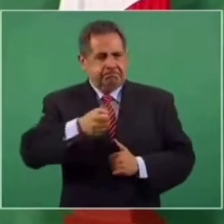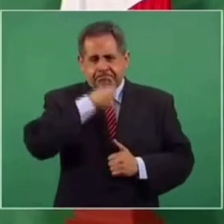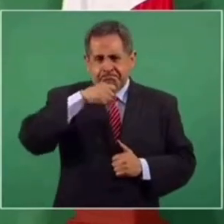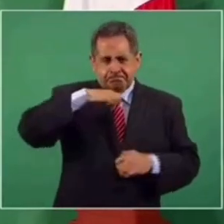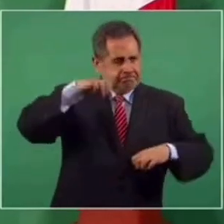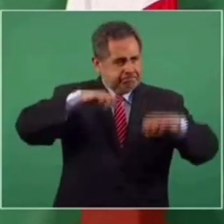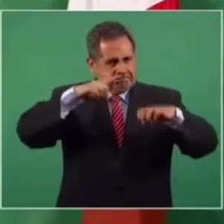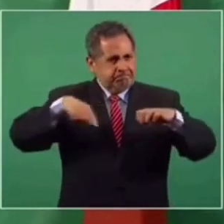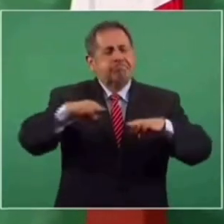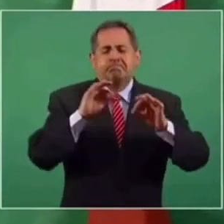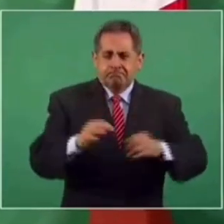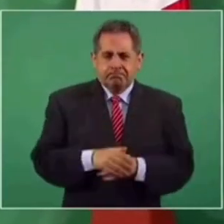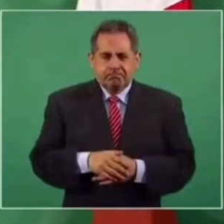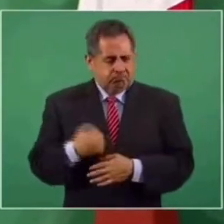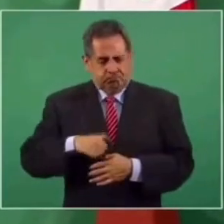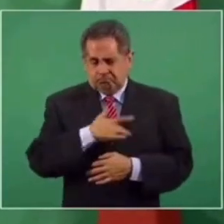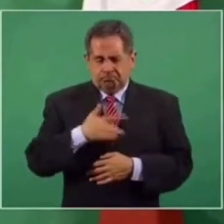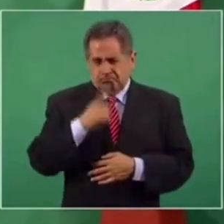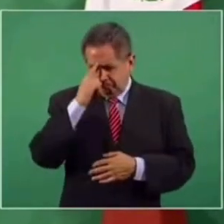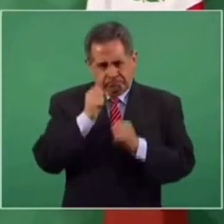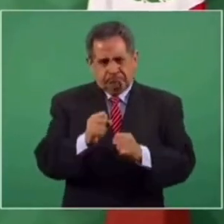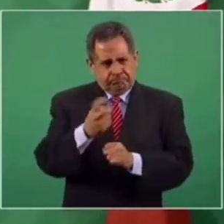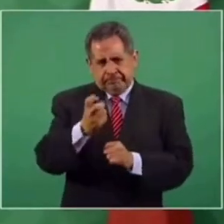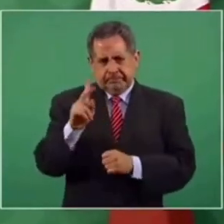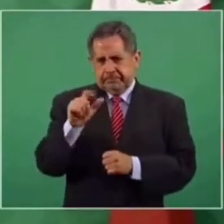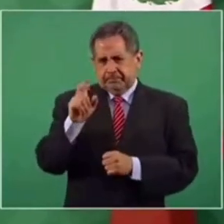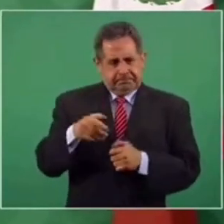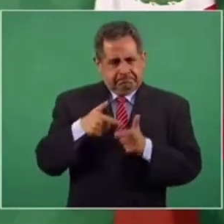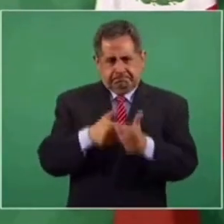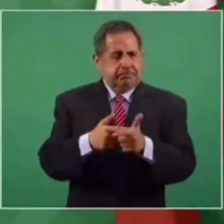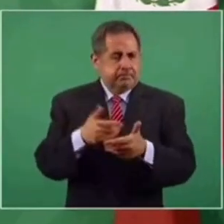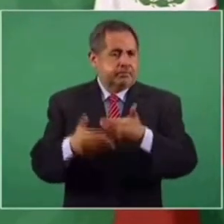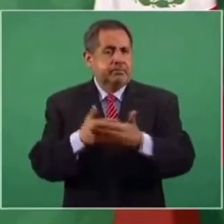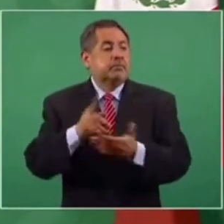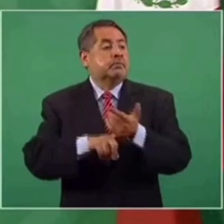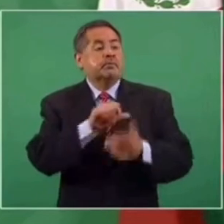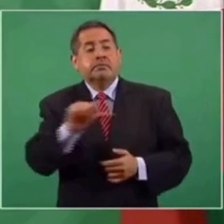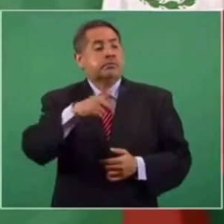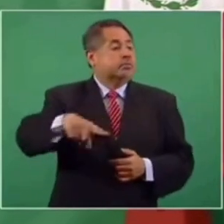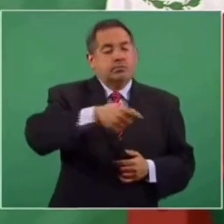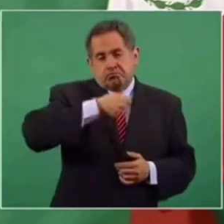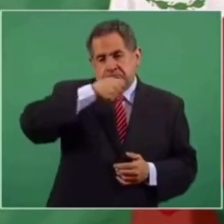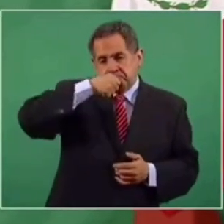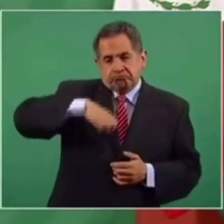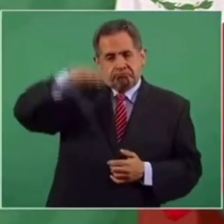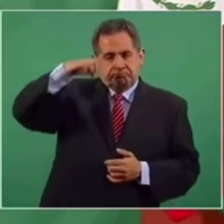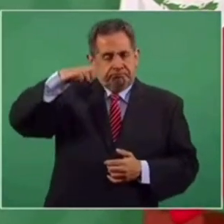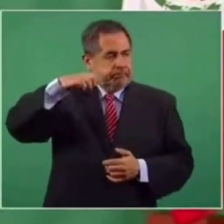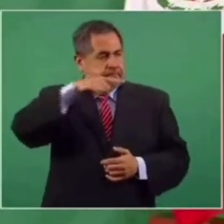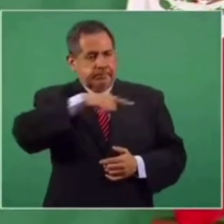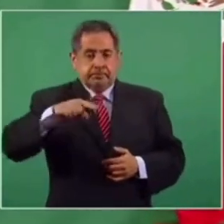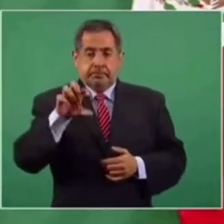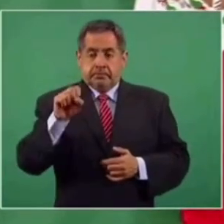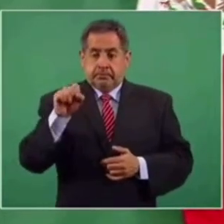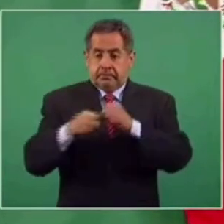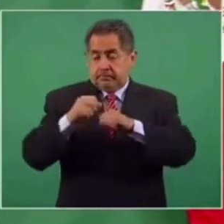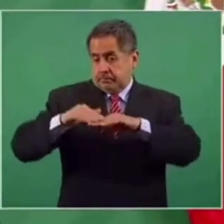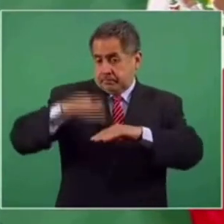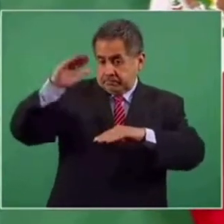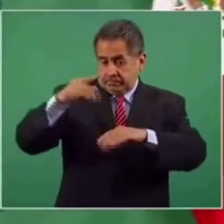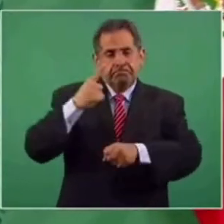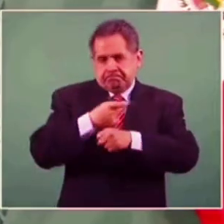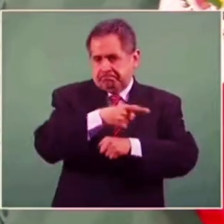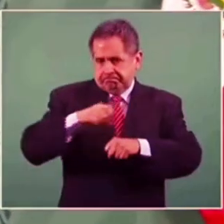Seguimos sosteniendo ese plan, que podamos vacunar a todos los adultos mayores de 60 años